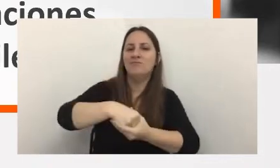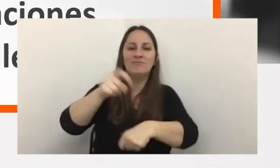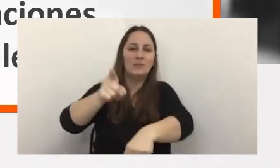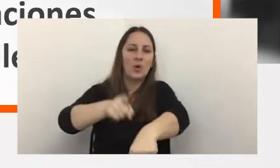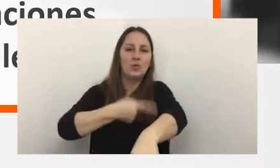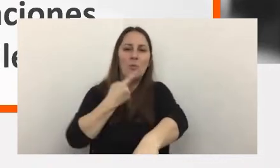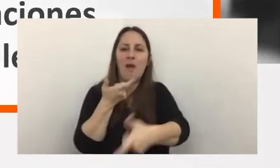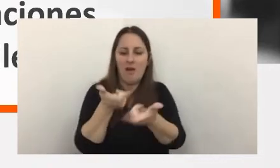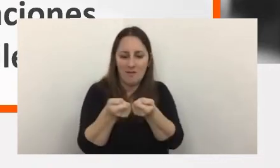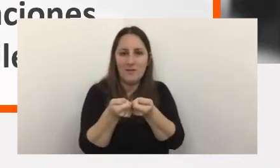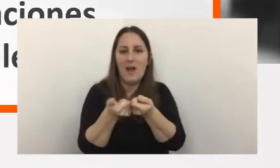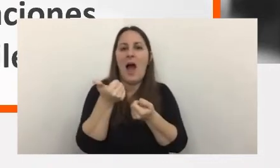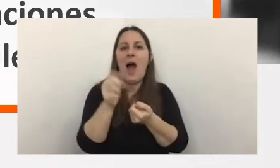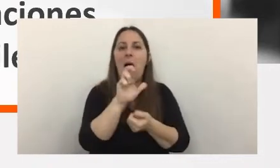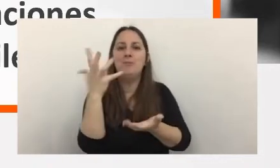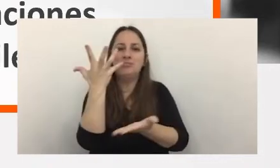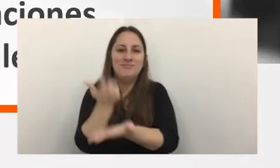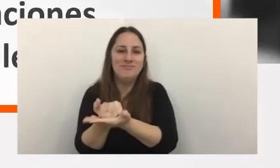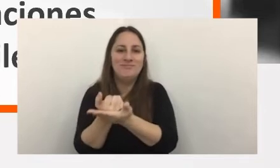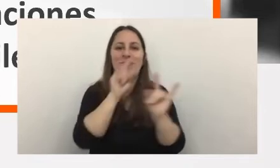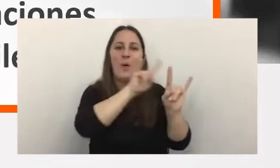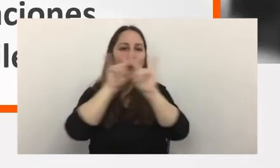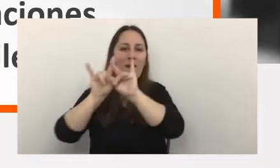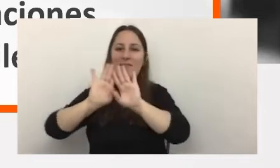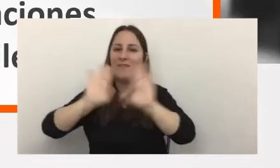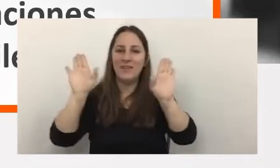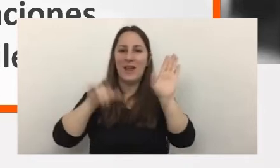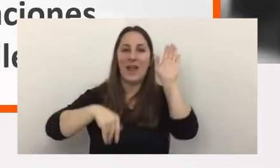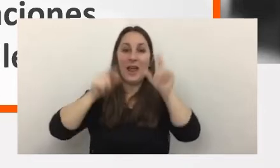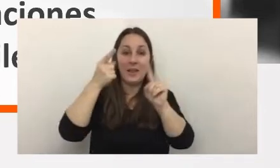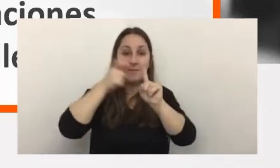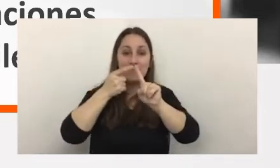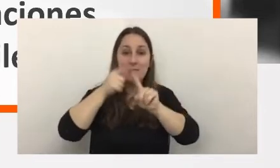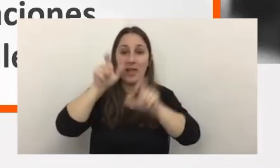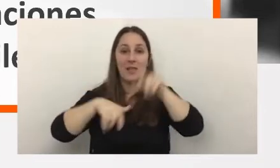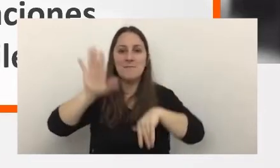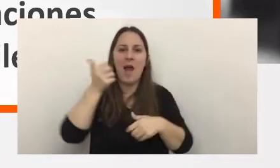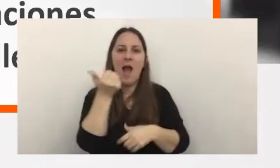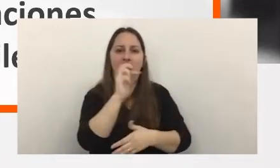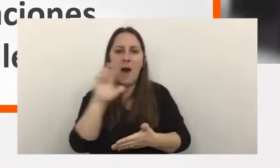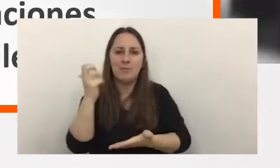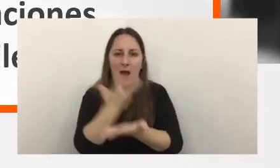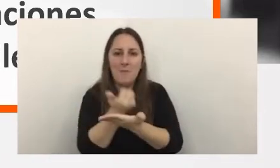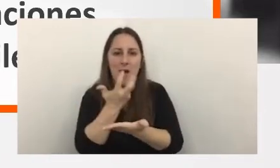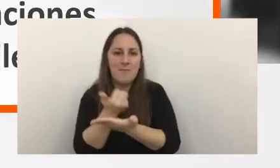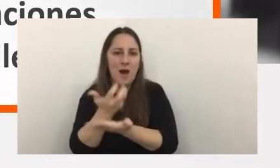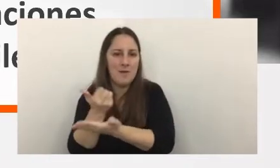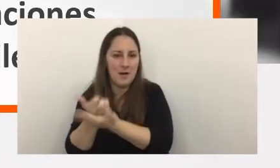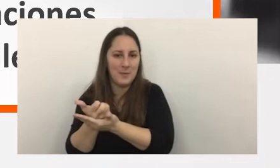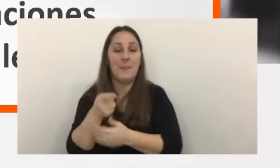a la interacción con apps no con formatos web entonces esta situación que estamos viendo